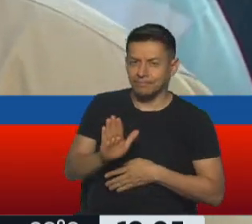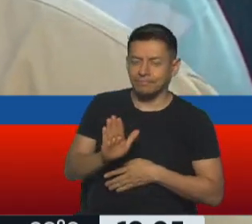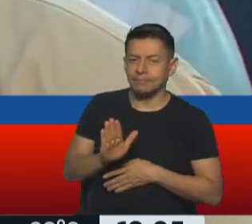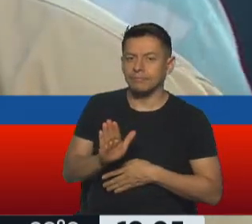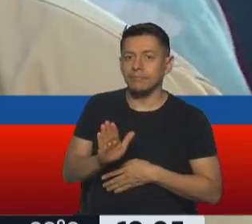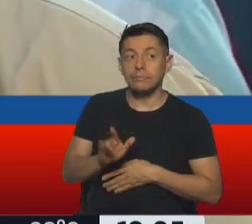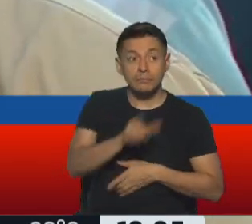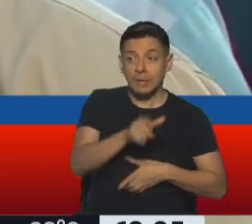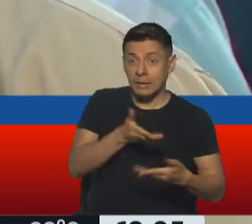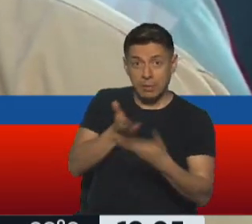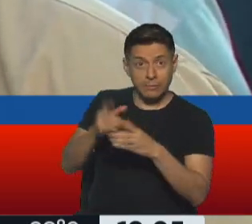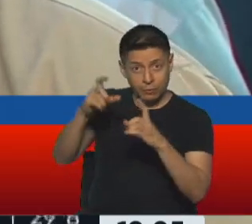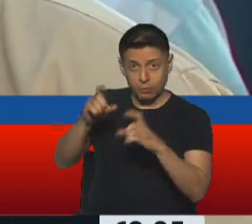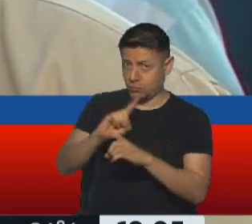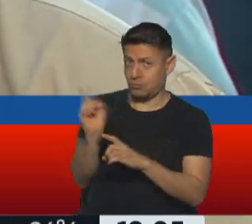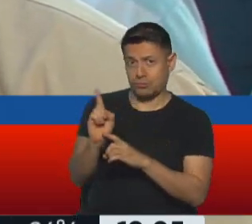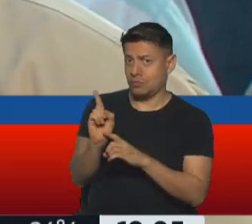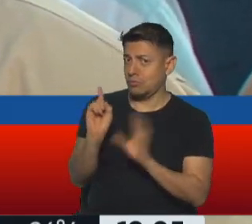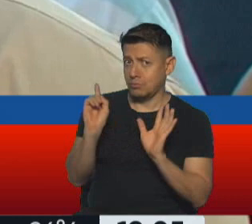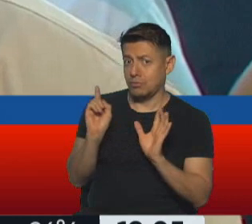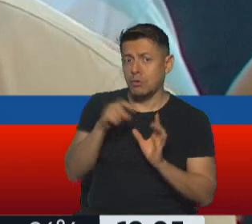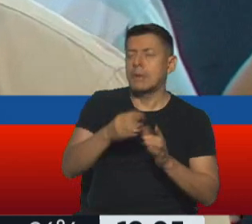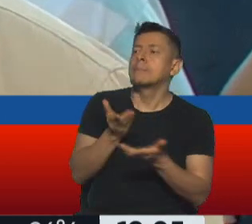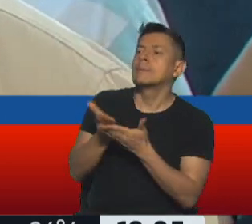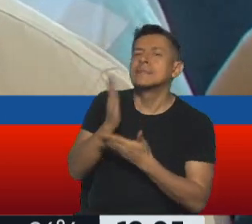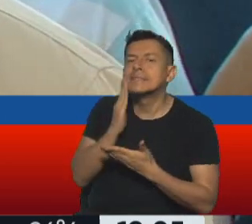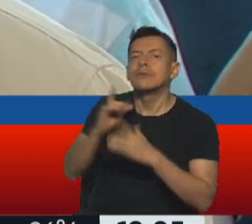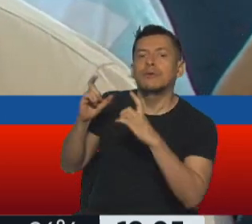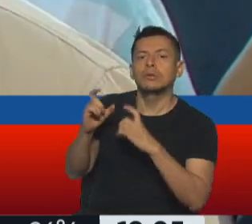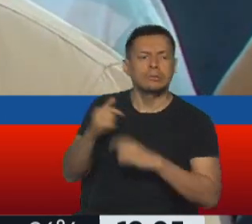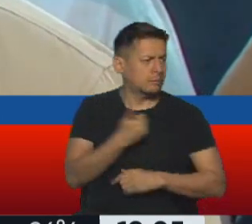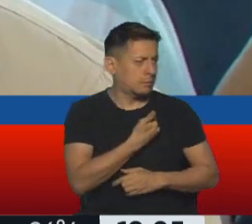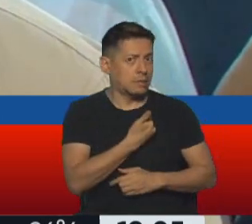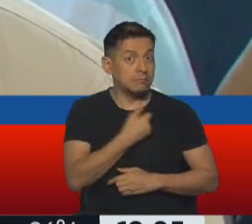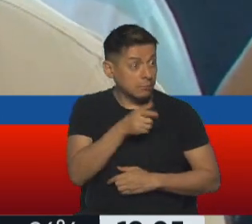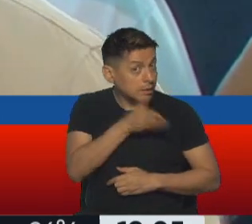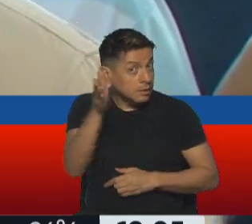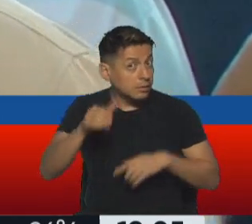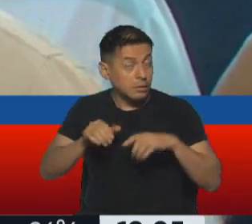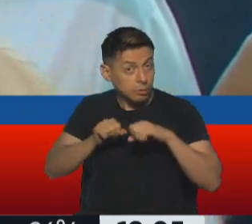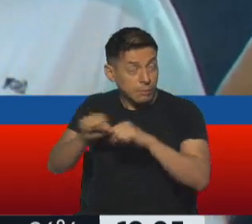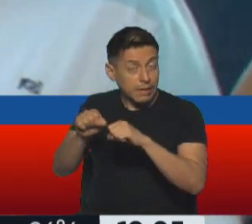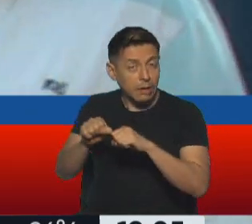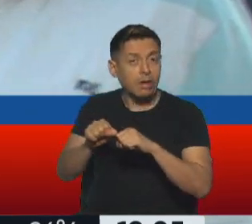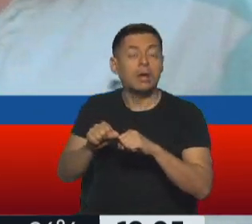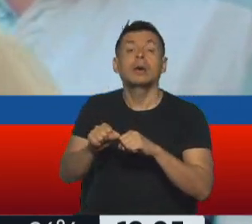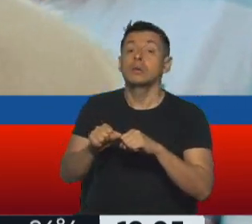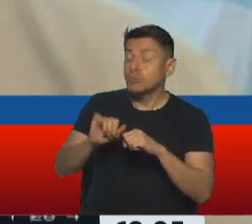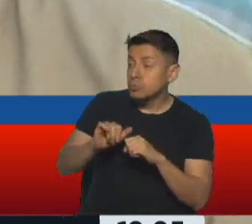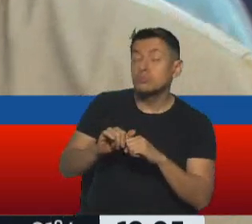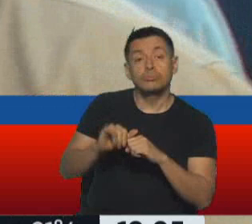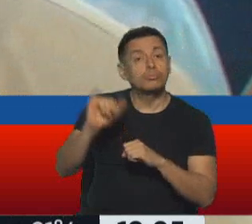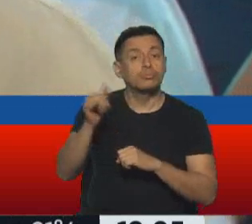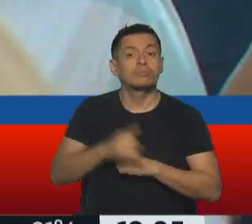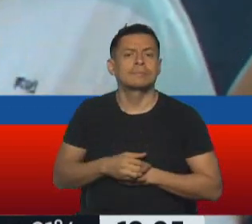Nadie te pide fotos, tantas fotos como la que te sacaste hoy, por ejemplo. ¿En dónde? ¿Y cuando vas a supermercado? Sí. ¿Ah, sí? Sí, obvio. Entonces no peleamos.